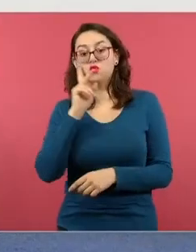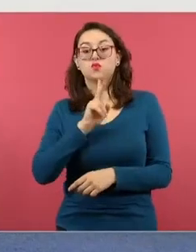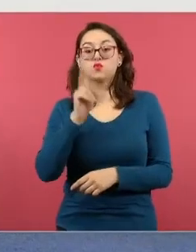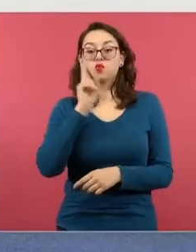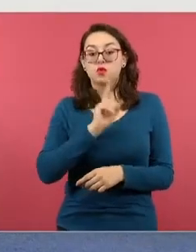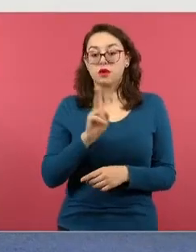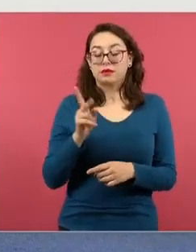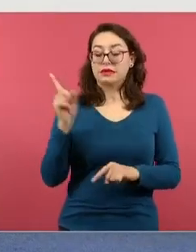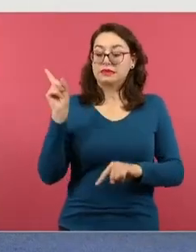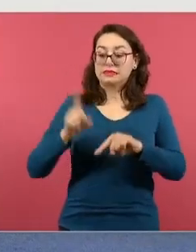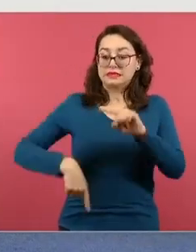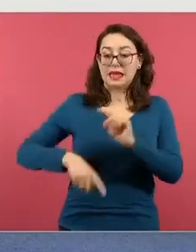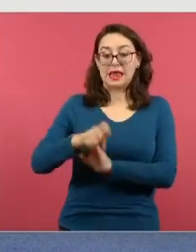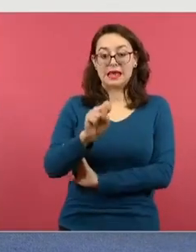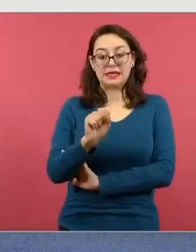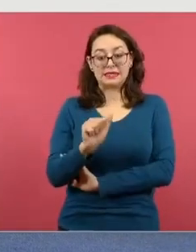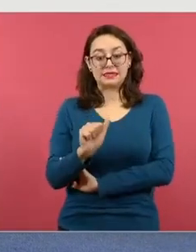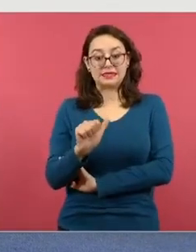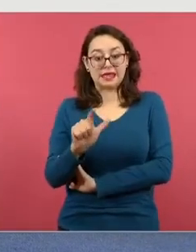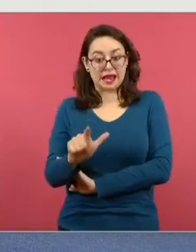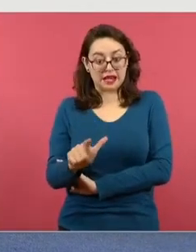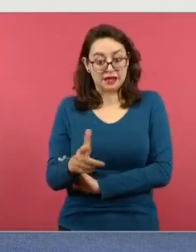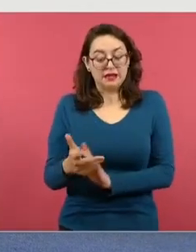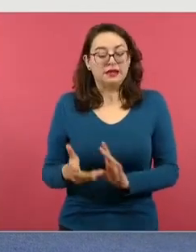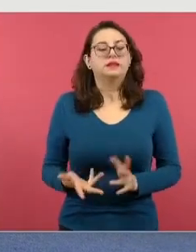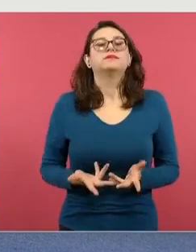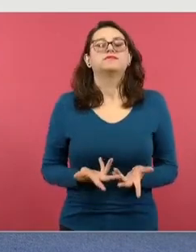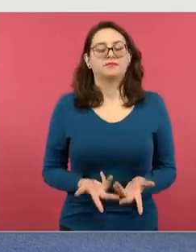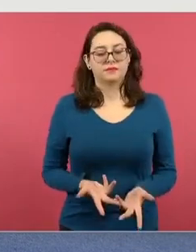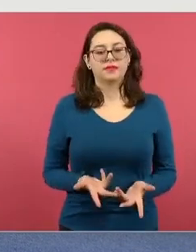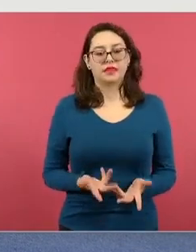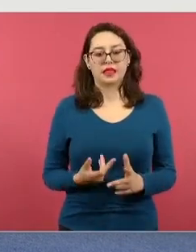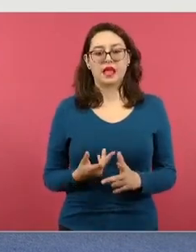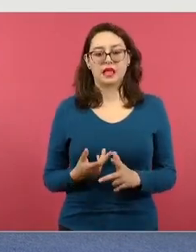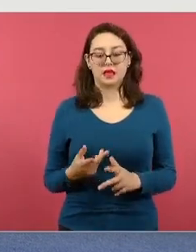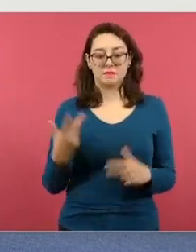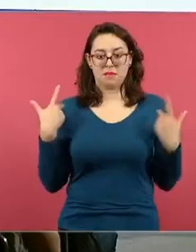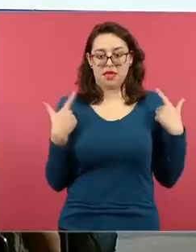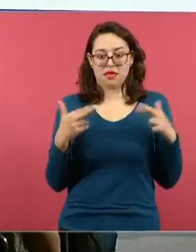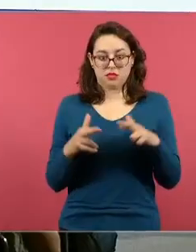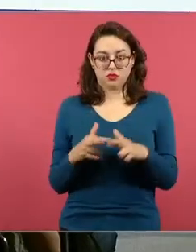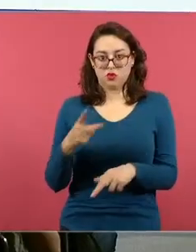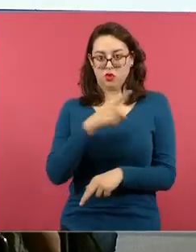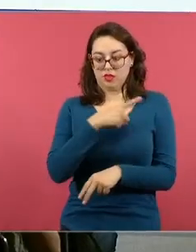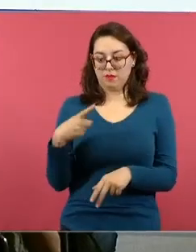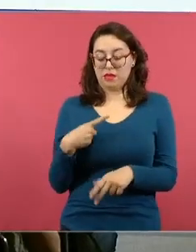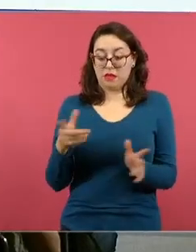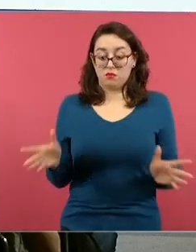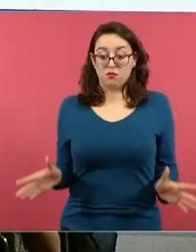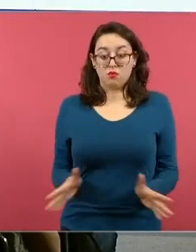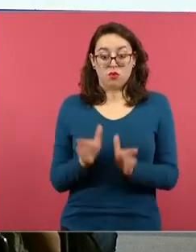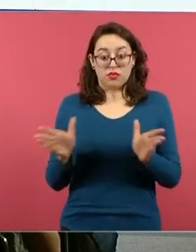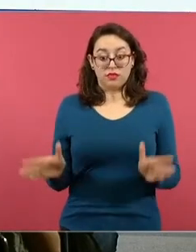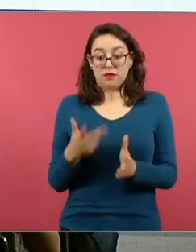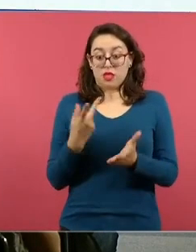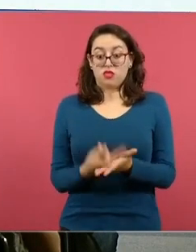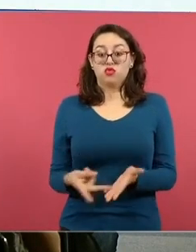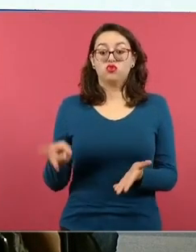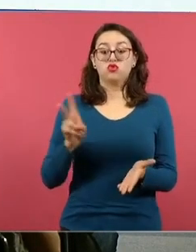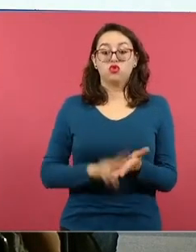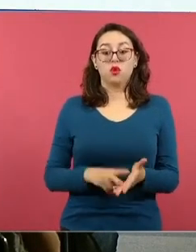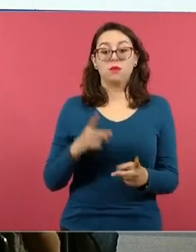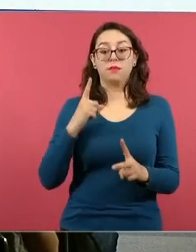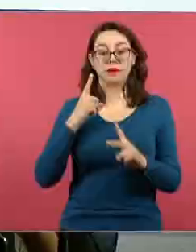aquí es el momento adecuado para que el docente refuerce las matemáticas, ¿por qué? Porque también estamos utilizando